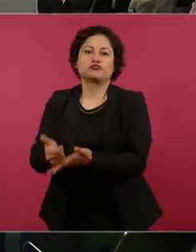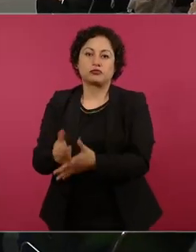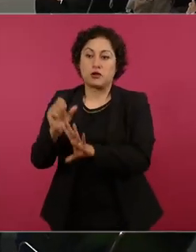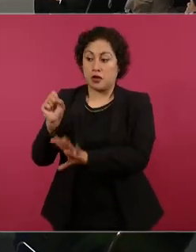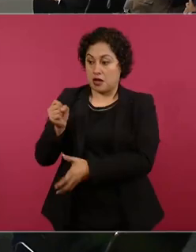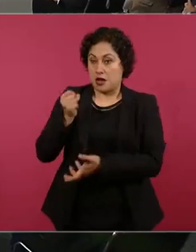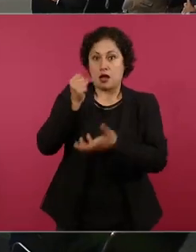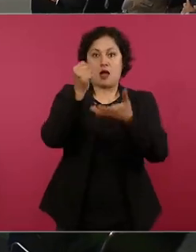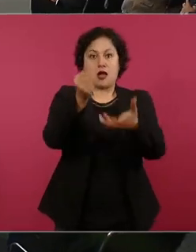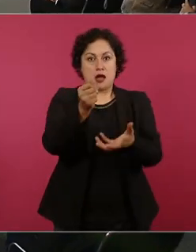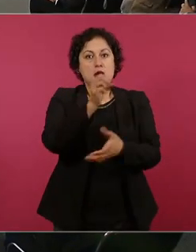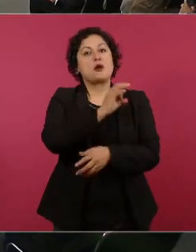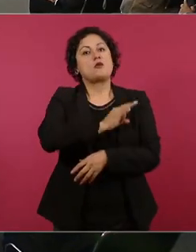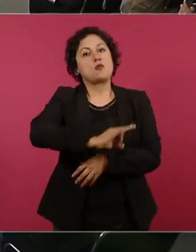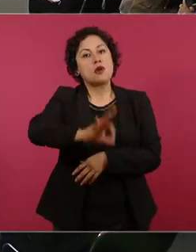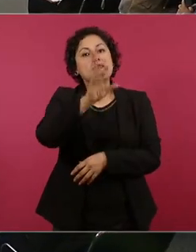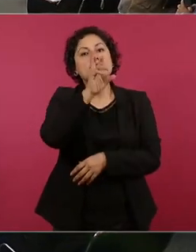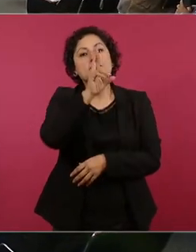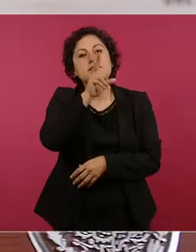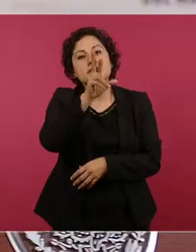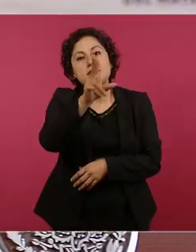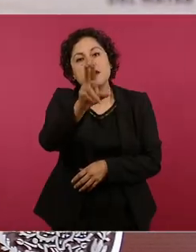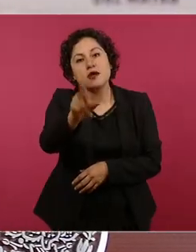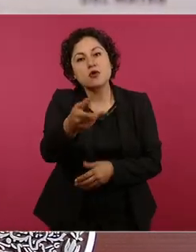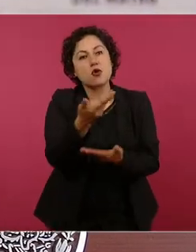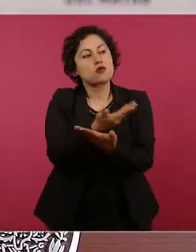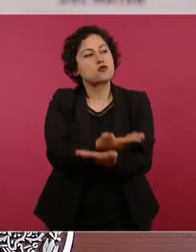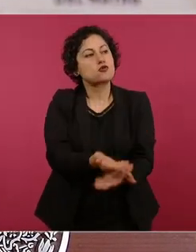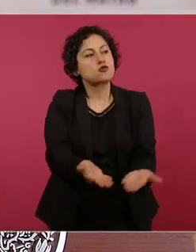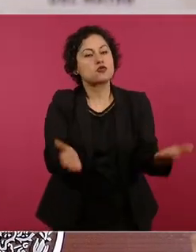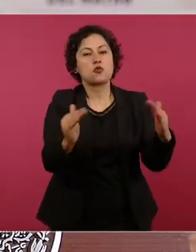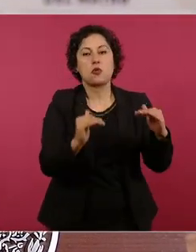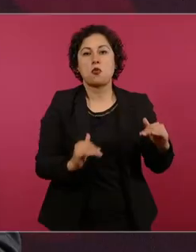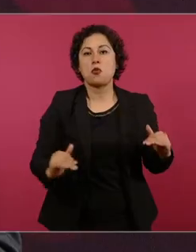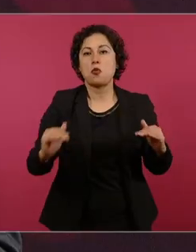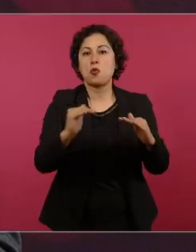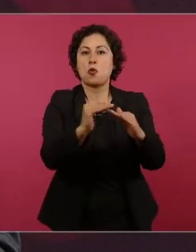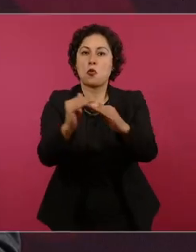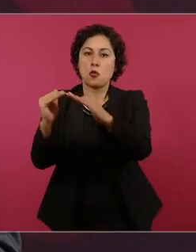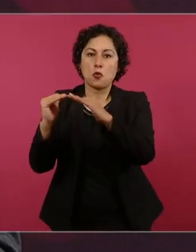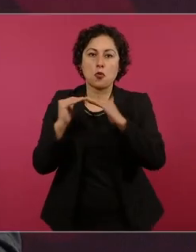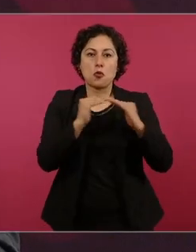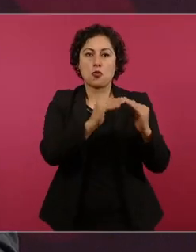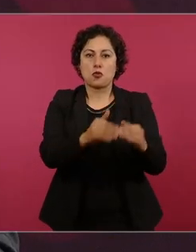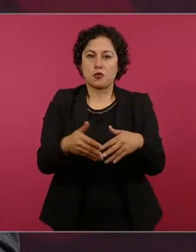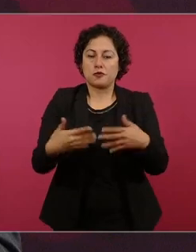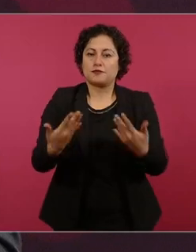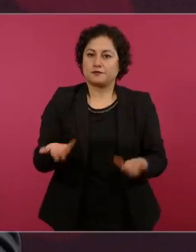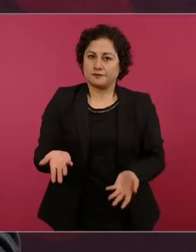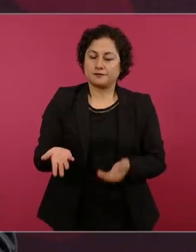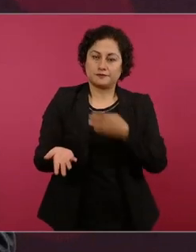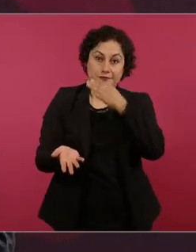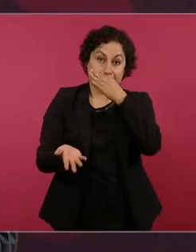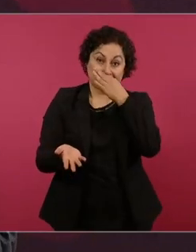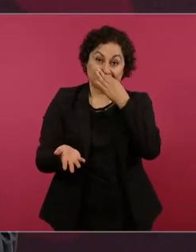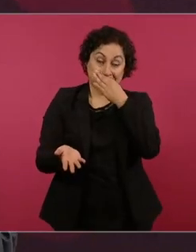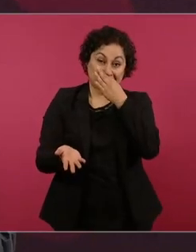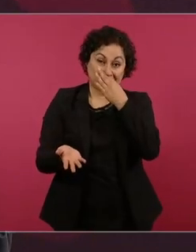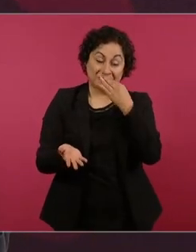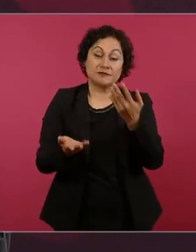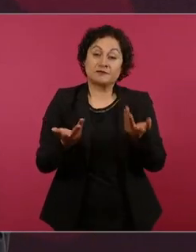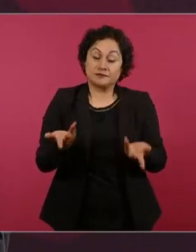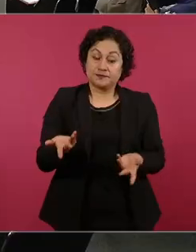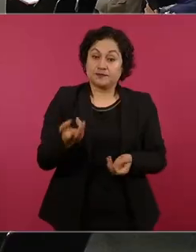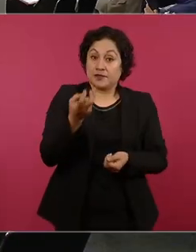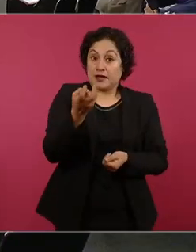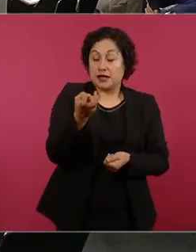pero bueno vamos a fortalecer una forma de